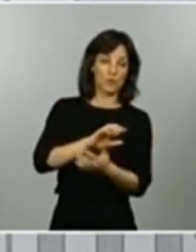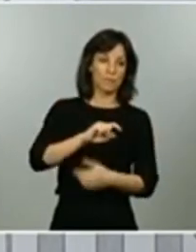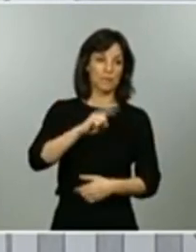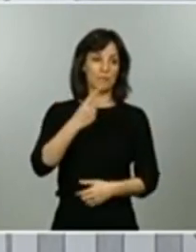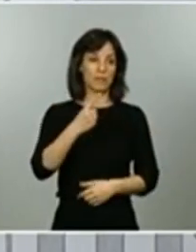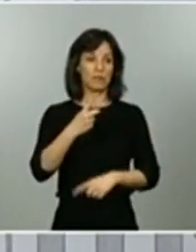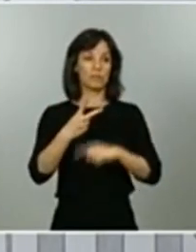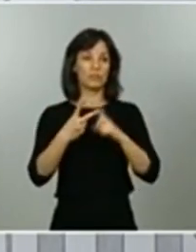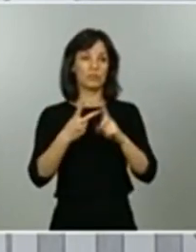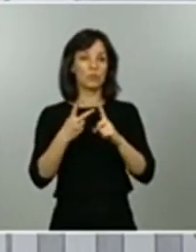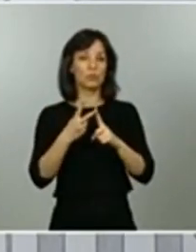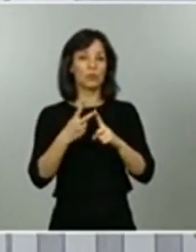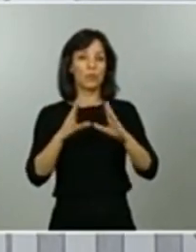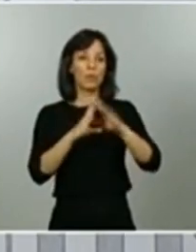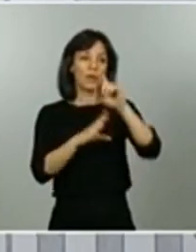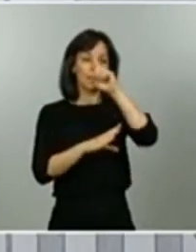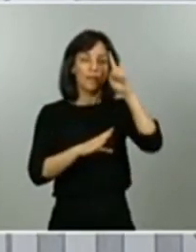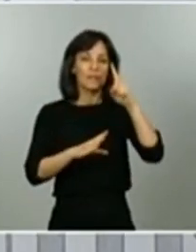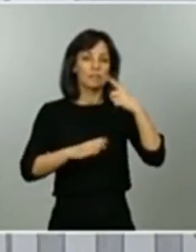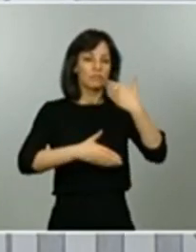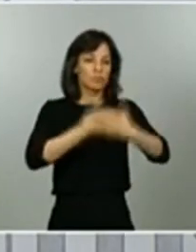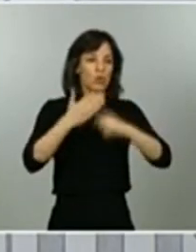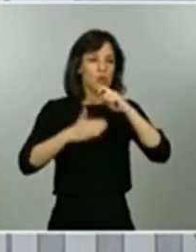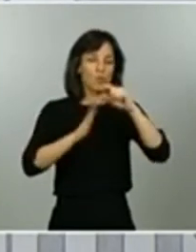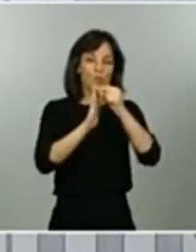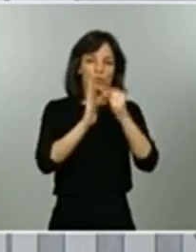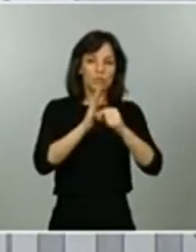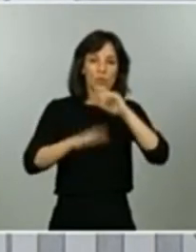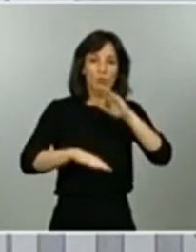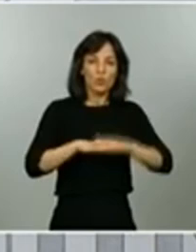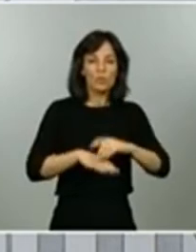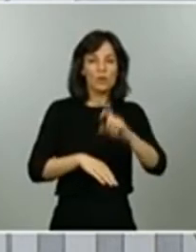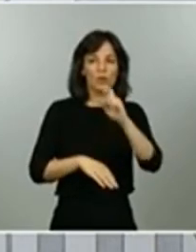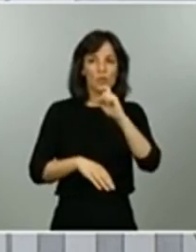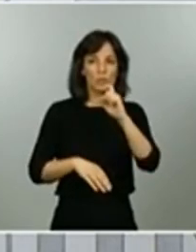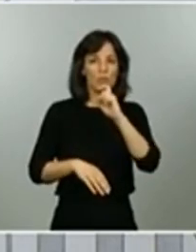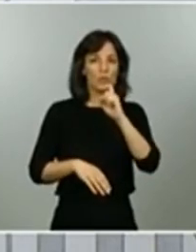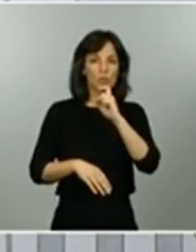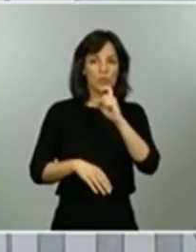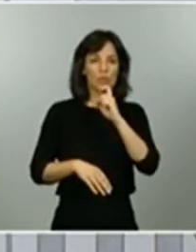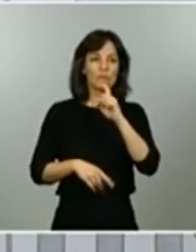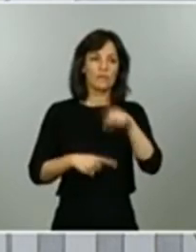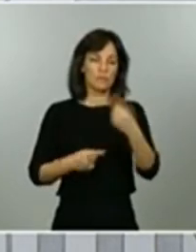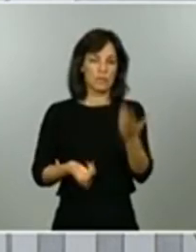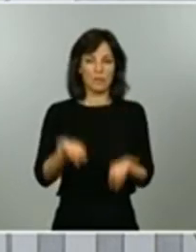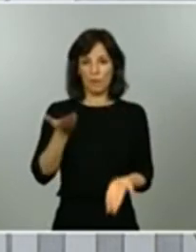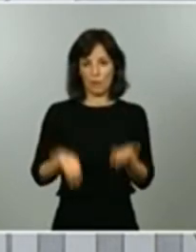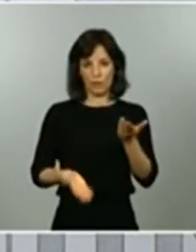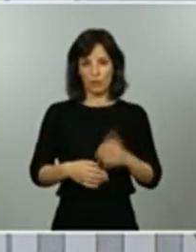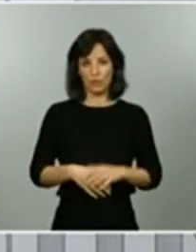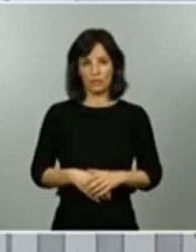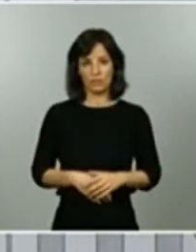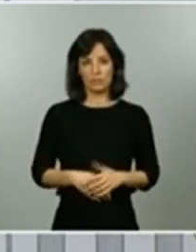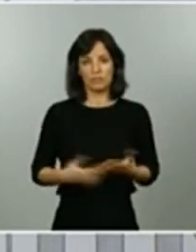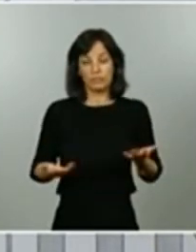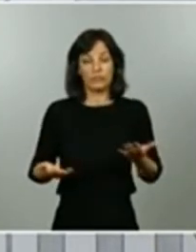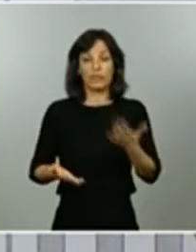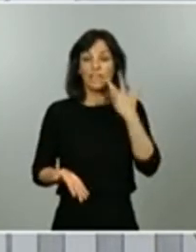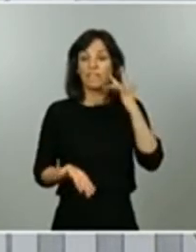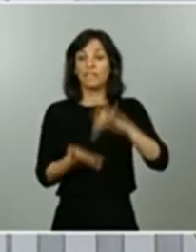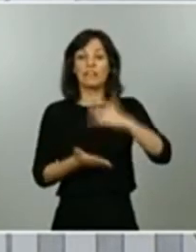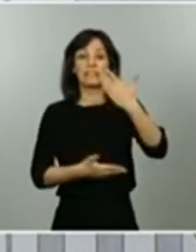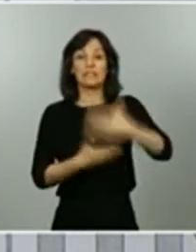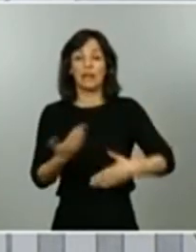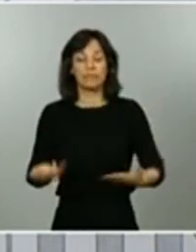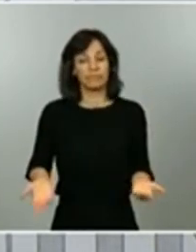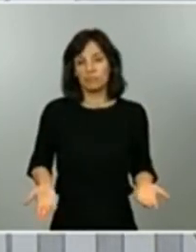cumplan todos los criterios que antes les ha detallado el doctor Simón en base a los cuales evaluaremos esto por tanto no le puedo dar una respuesta precisa a esta